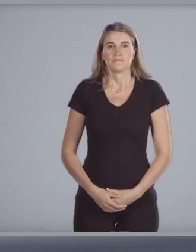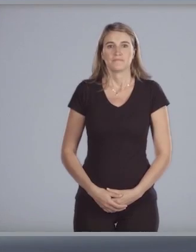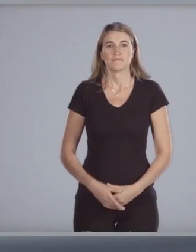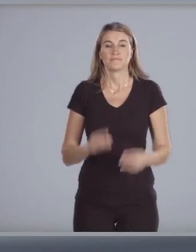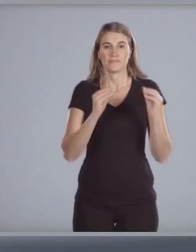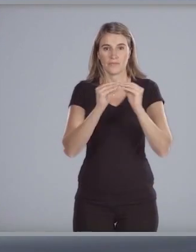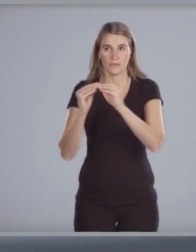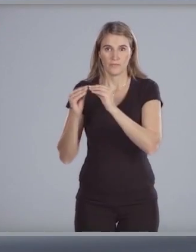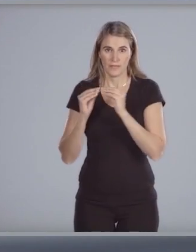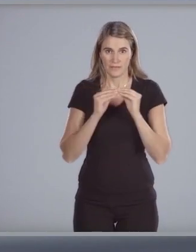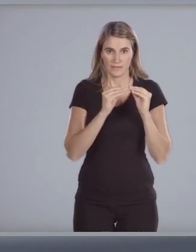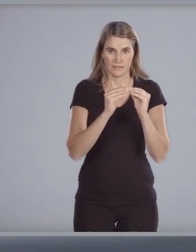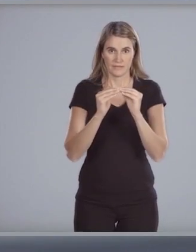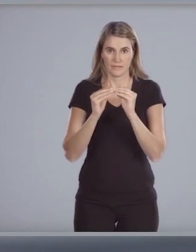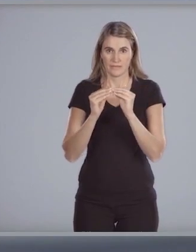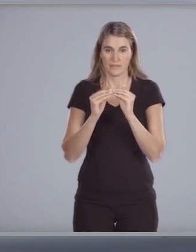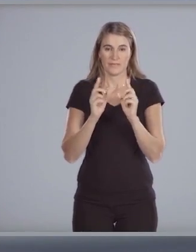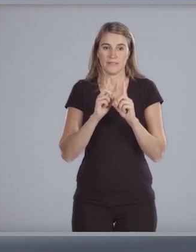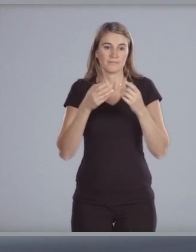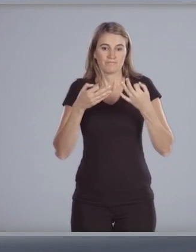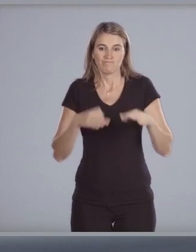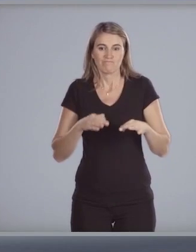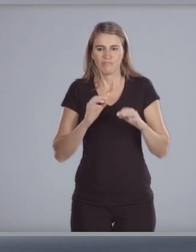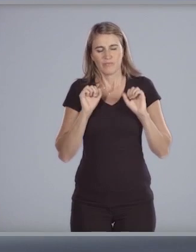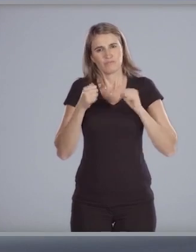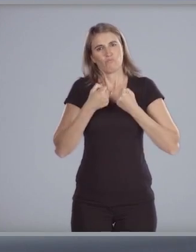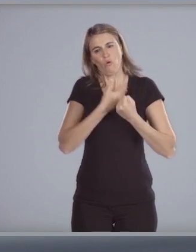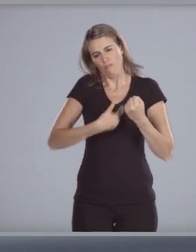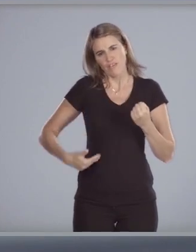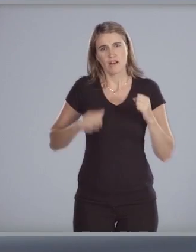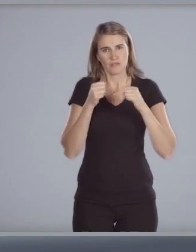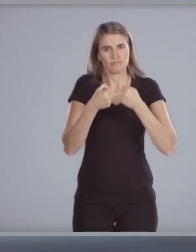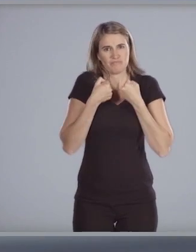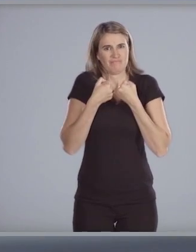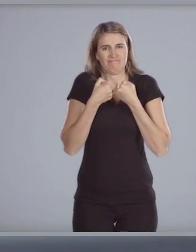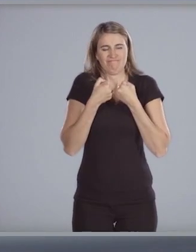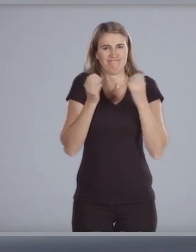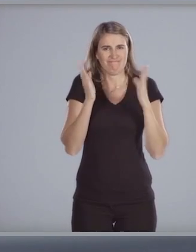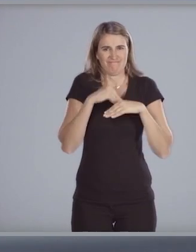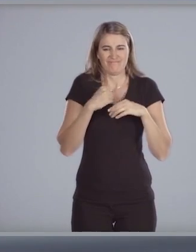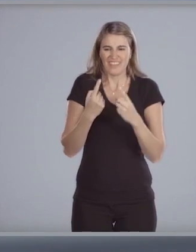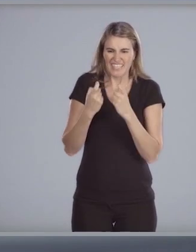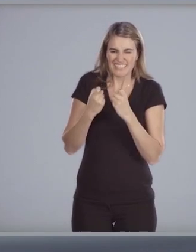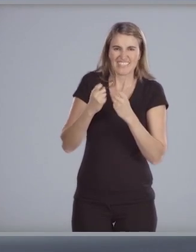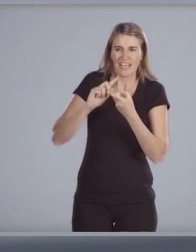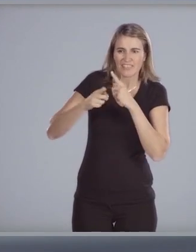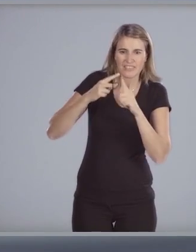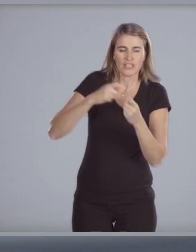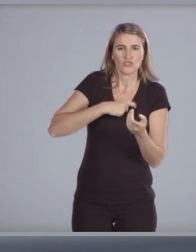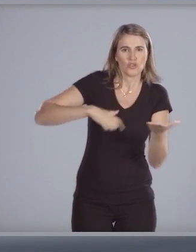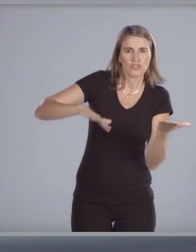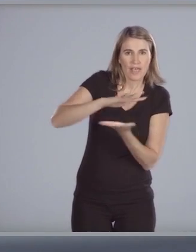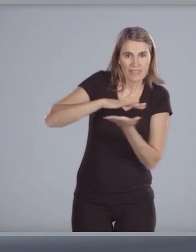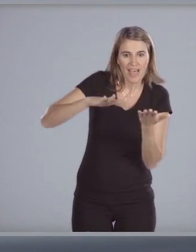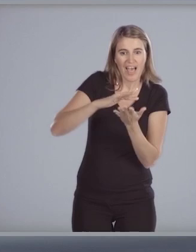compatriotas no concebimos un gobierno encerrado en sí mismo sin interactuar